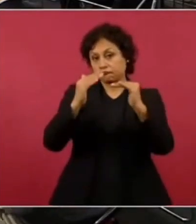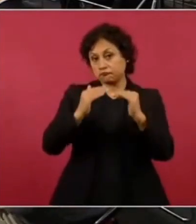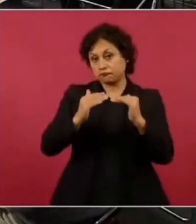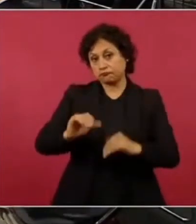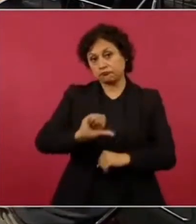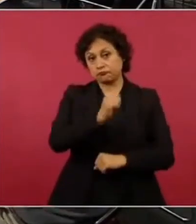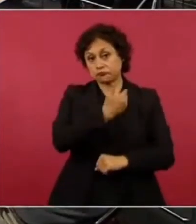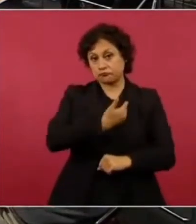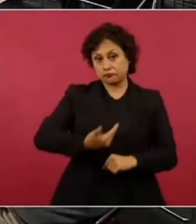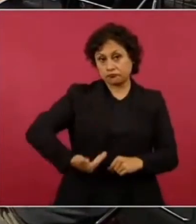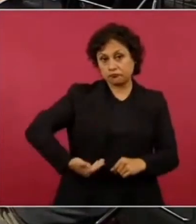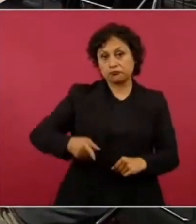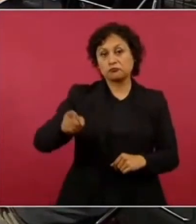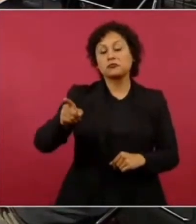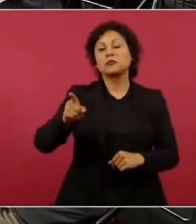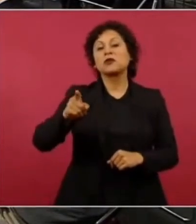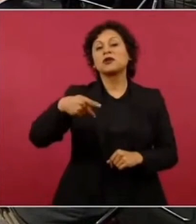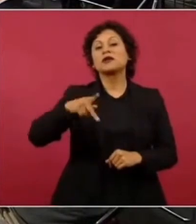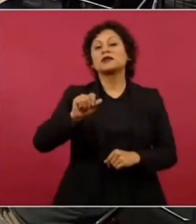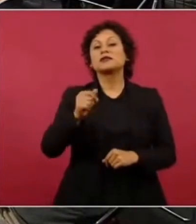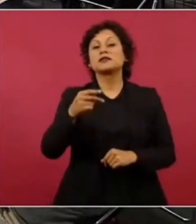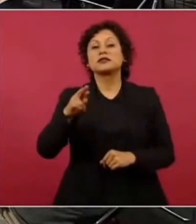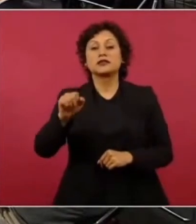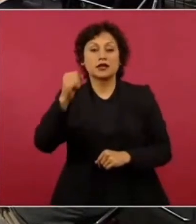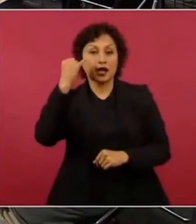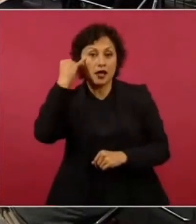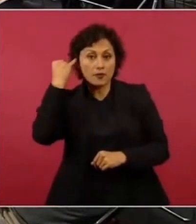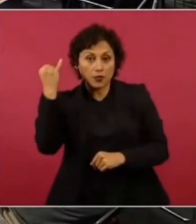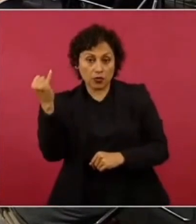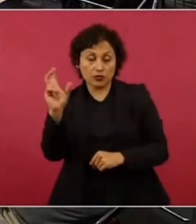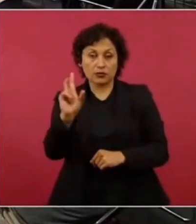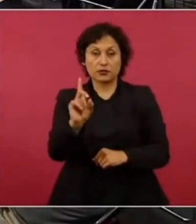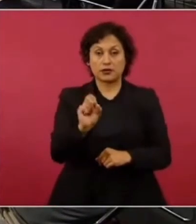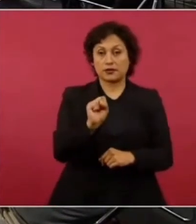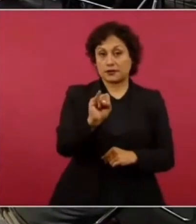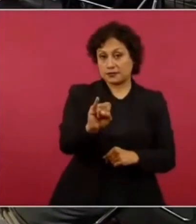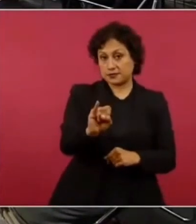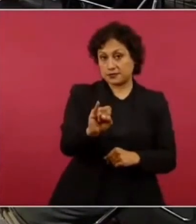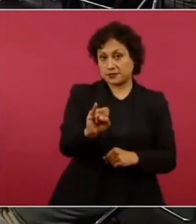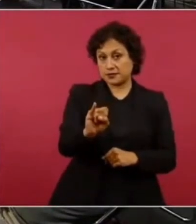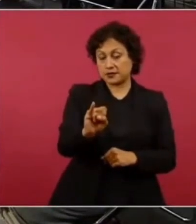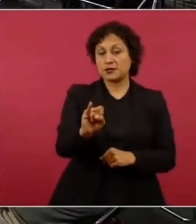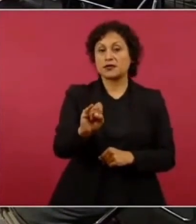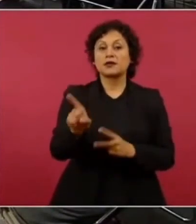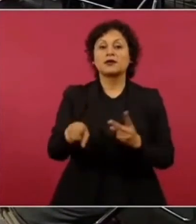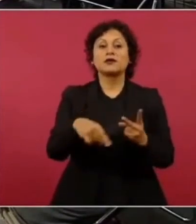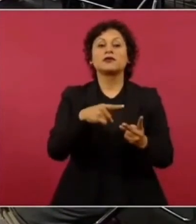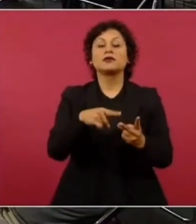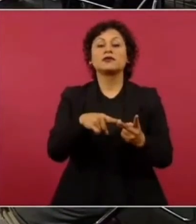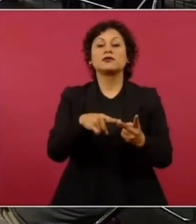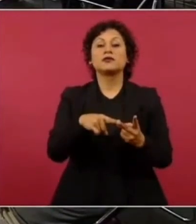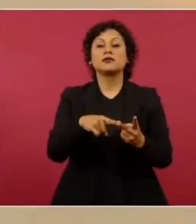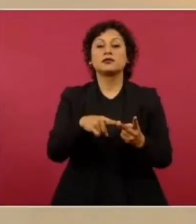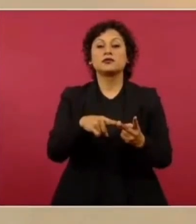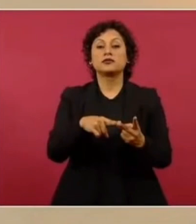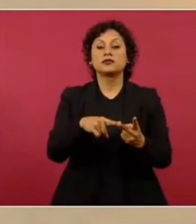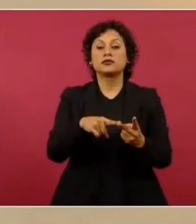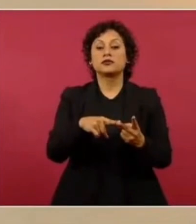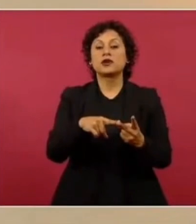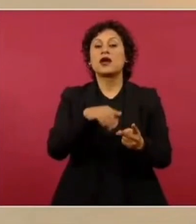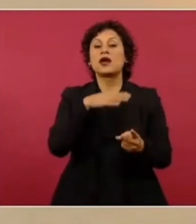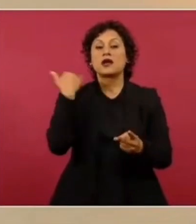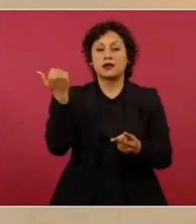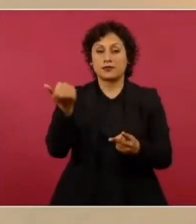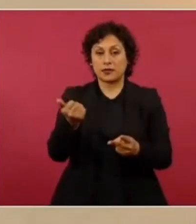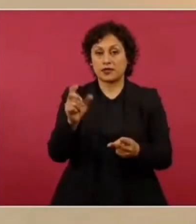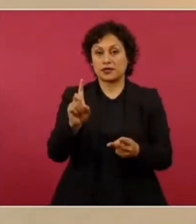como Fujio Gishima Gishida de Japón con el 30% de aprobación Olaf Scholz de Alemania